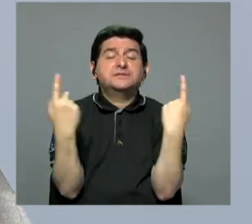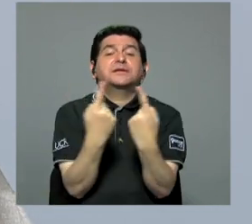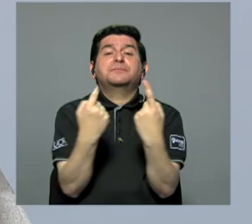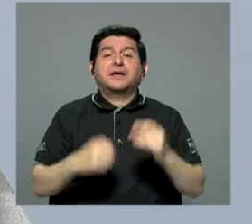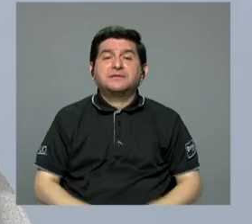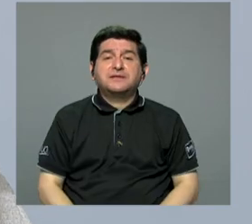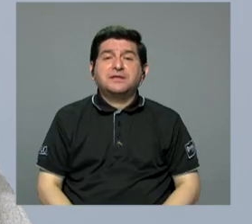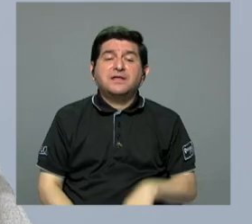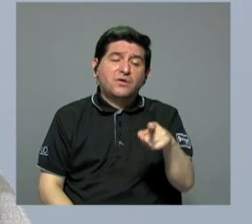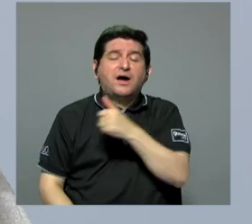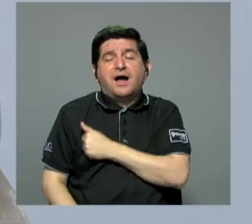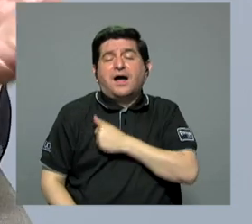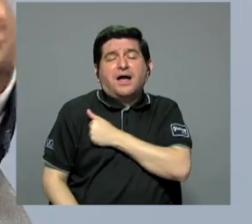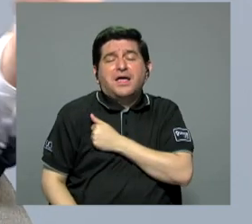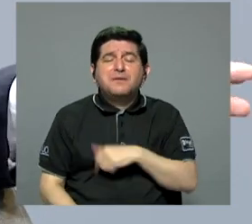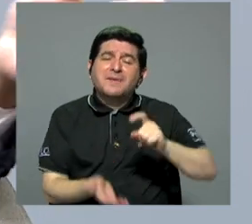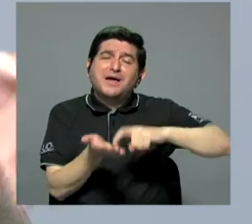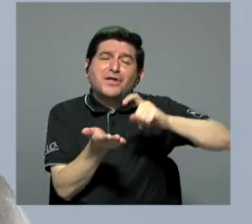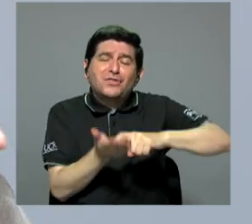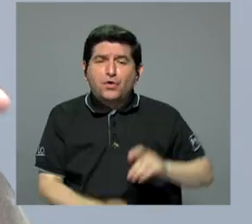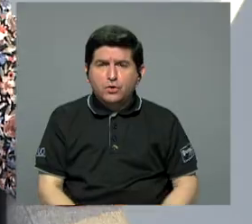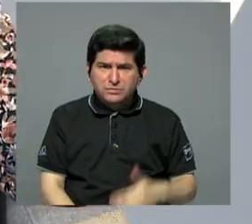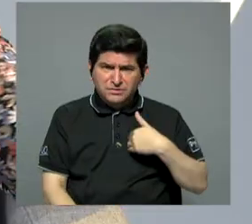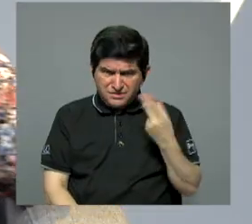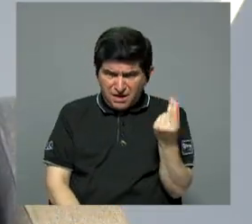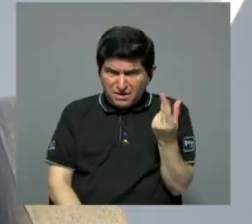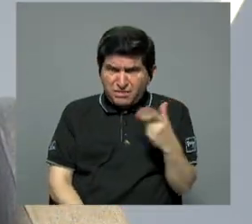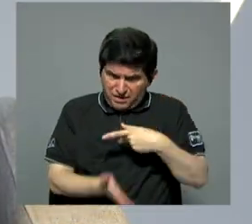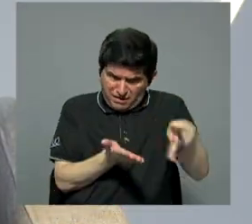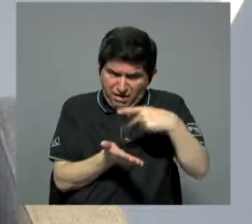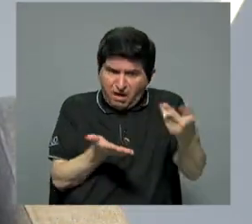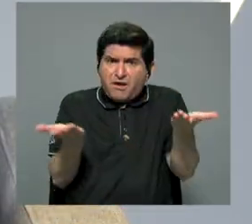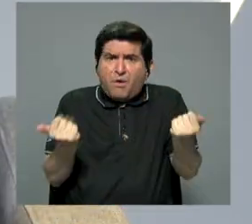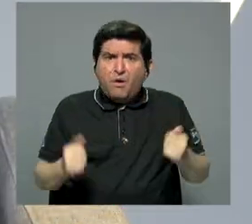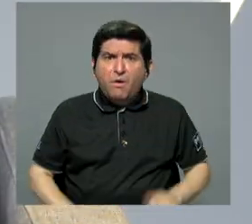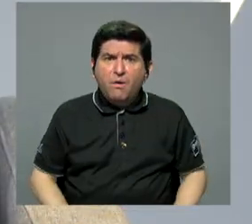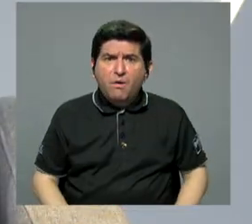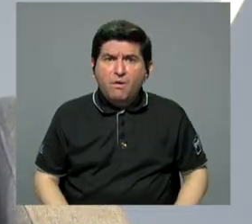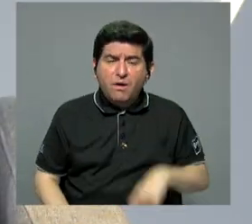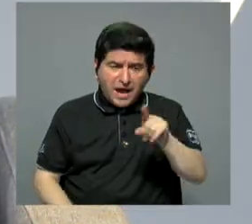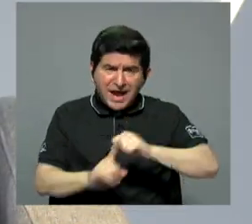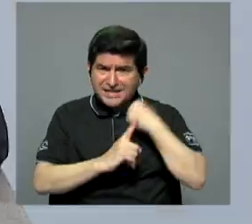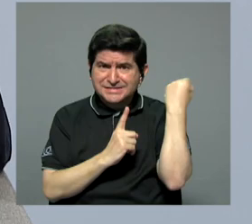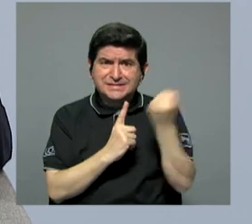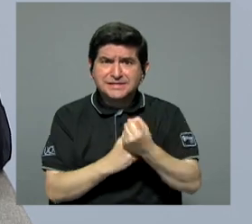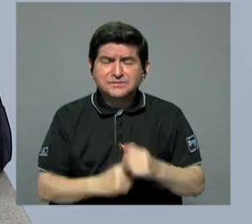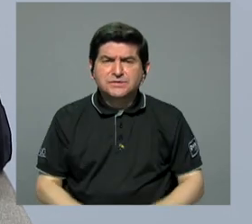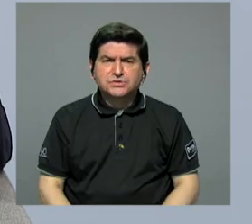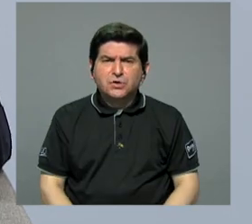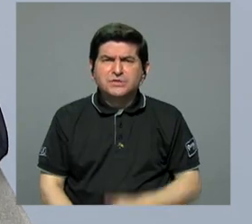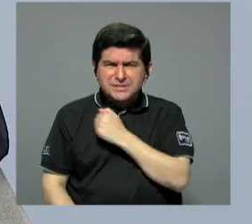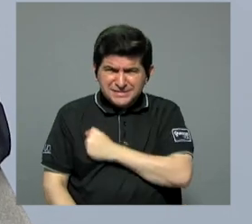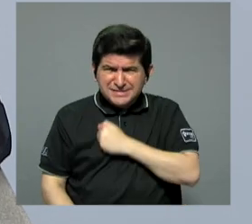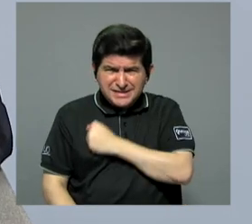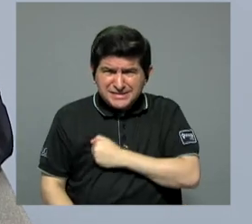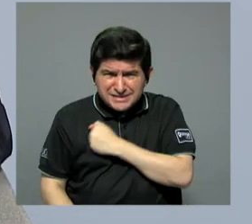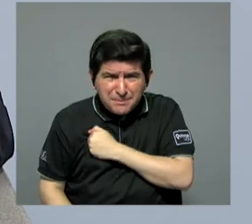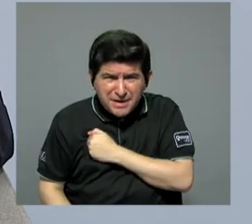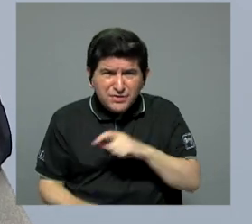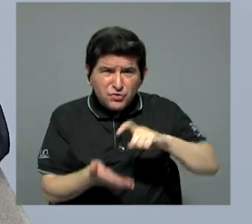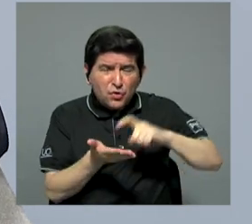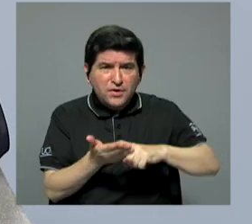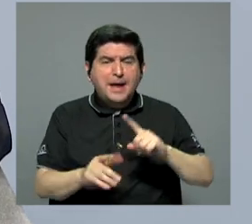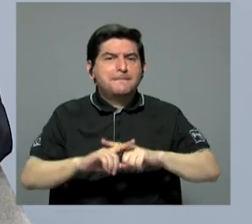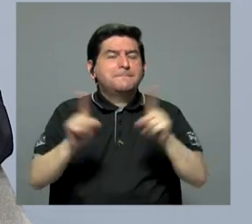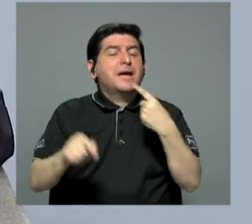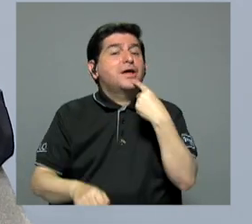y le van a condonar una deuda. O sea, si tiene dinero para pagar. Pero usted entonces estaría avalando ese tipo de cosas si se condonan deudas.